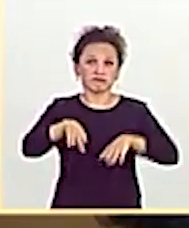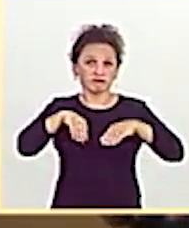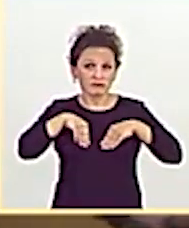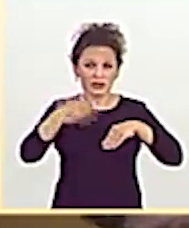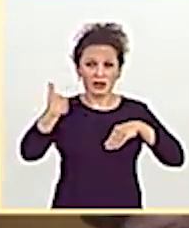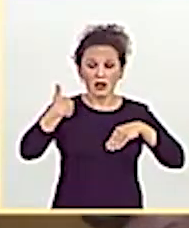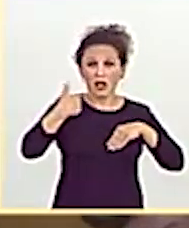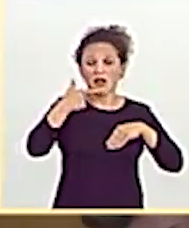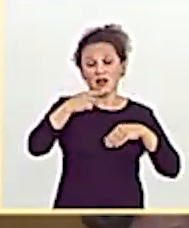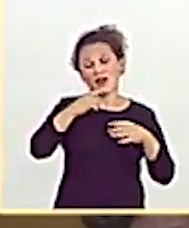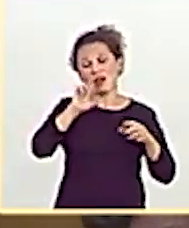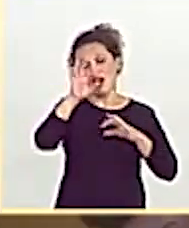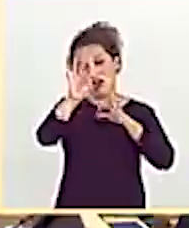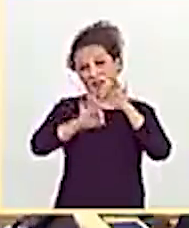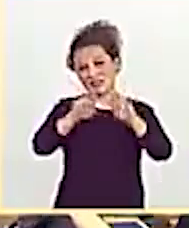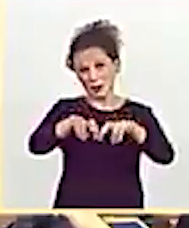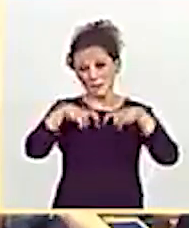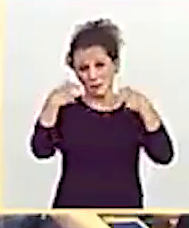Asamblea de las Naciones Unidas.